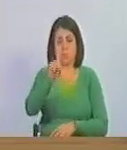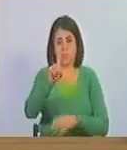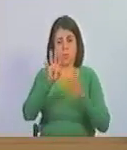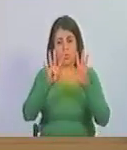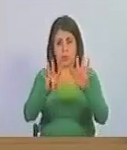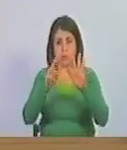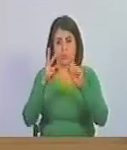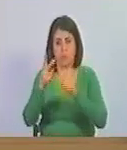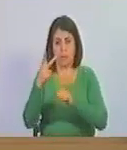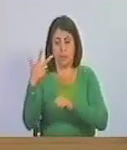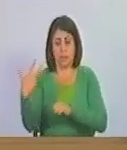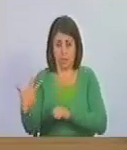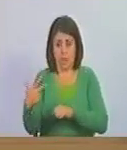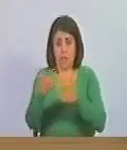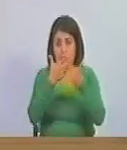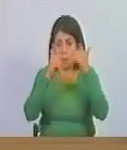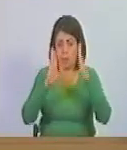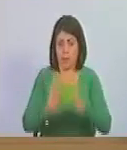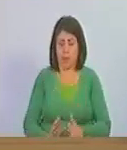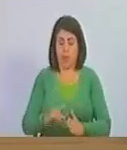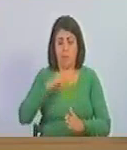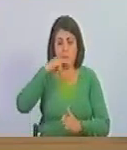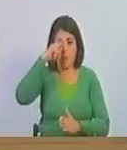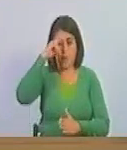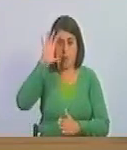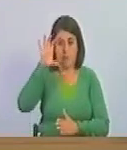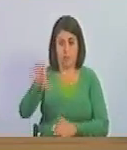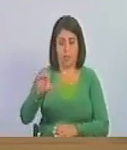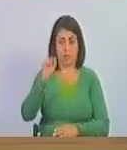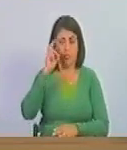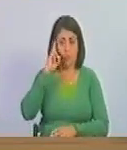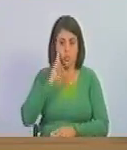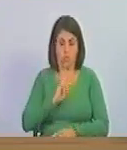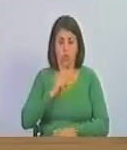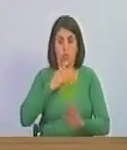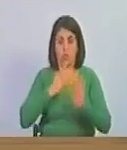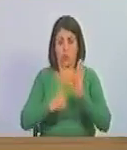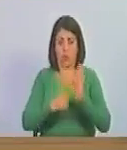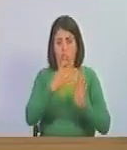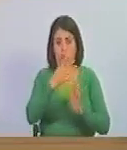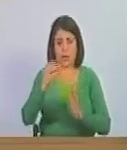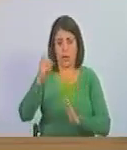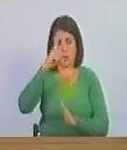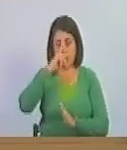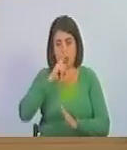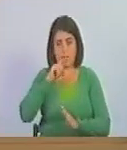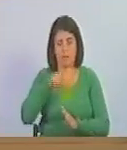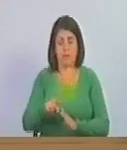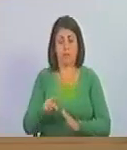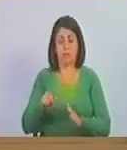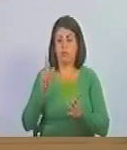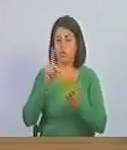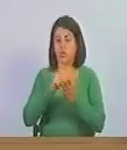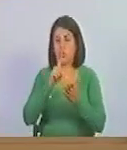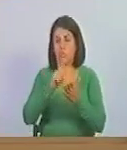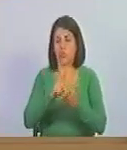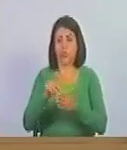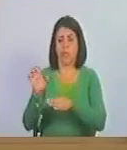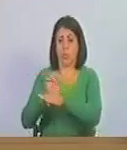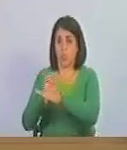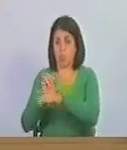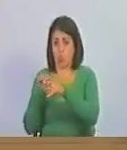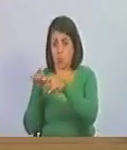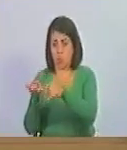1823 el libertador ex padre de la patria Simón Bolívar cumplía 40 años y se encontraba en Guayaquil